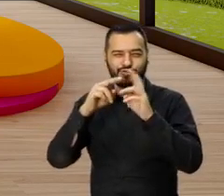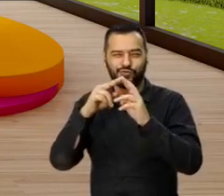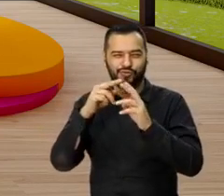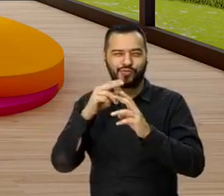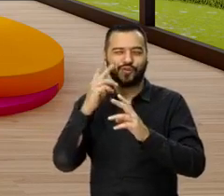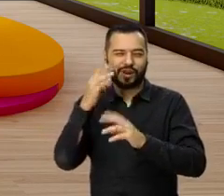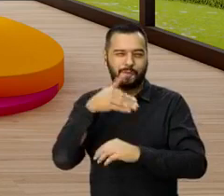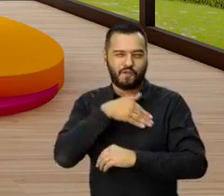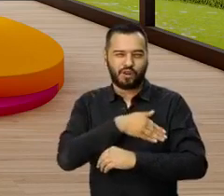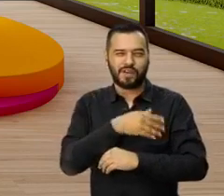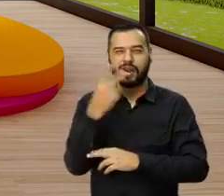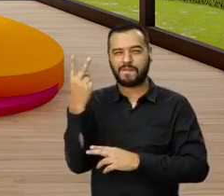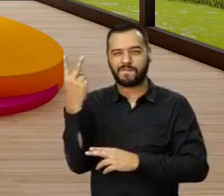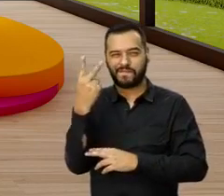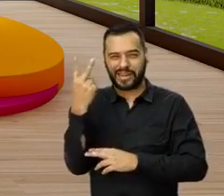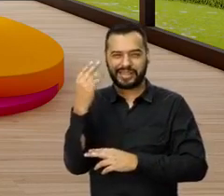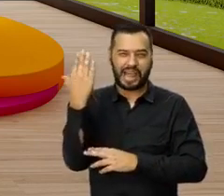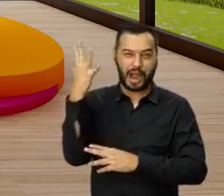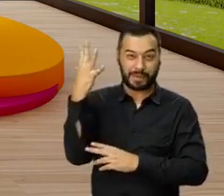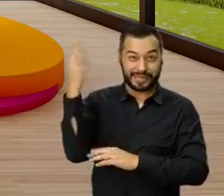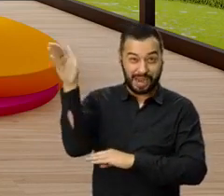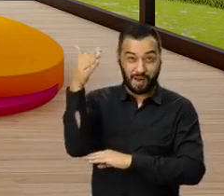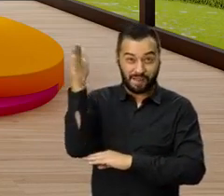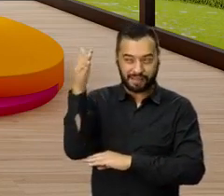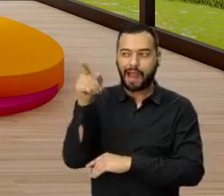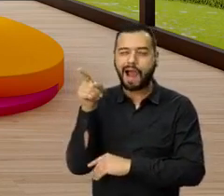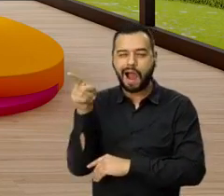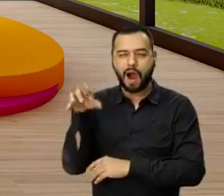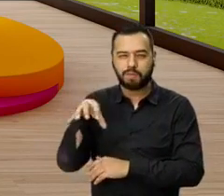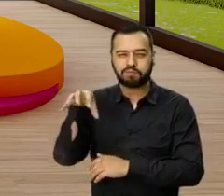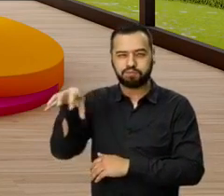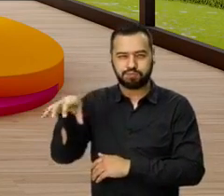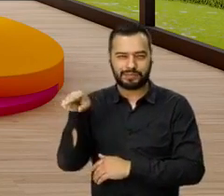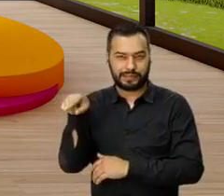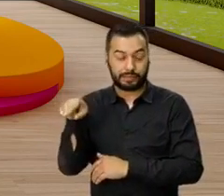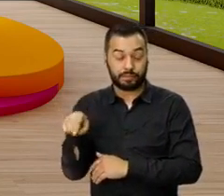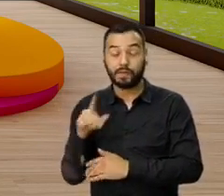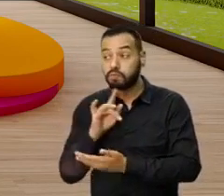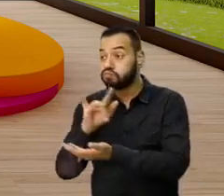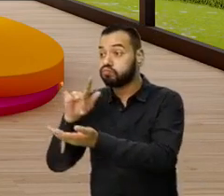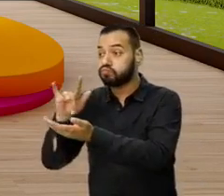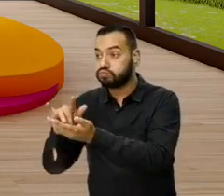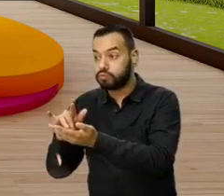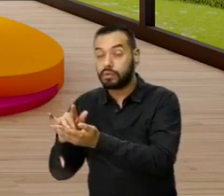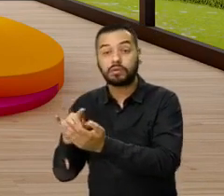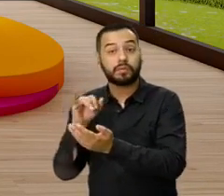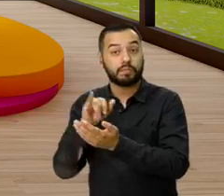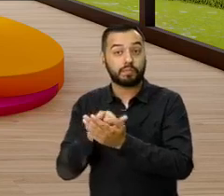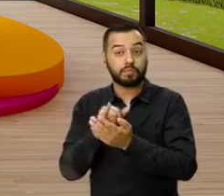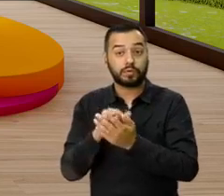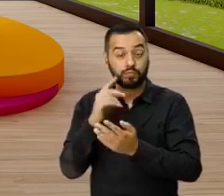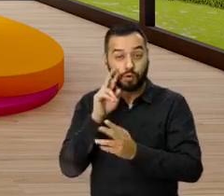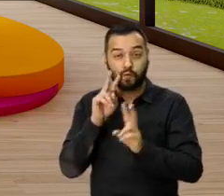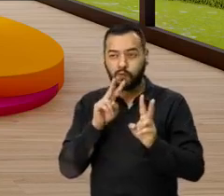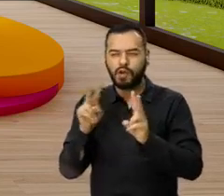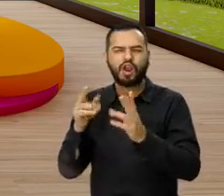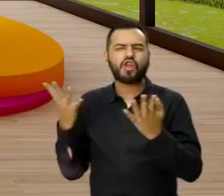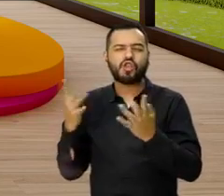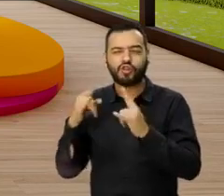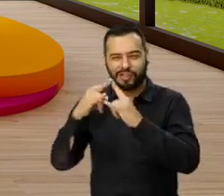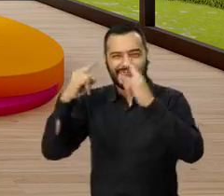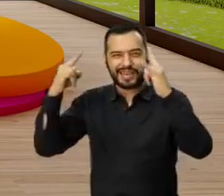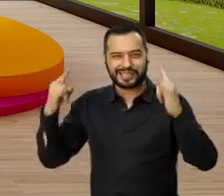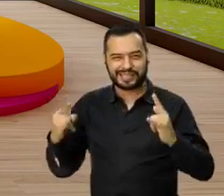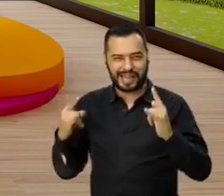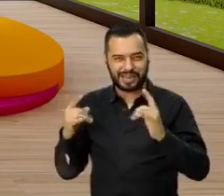amarillas. Ah, ok, perfecto, listo. Ya saben, para que puedan ir. Igualmente, pues también van a poder ver el proyecto en nuestro stand